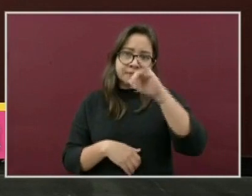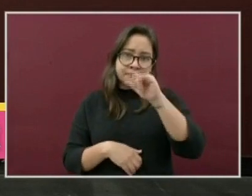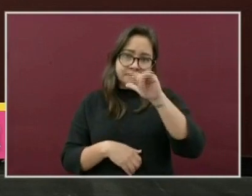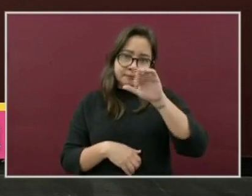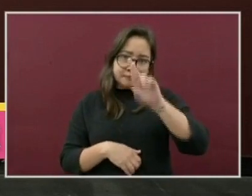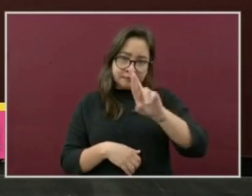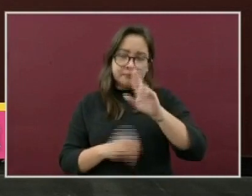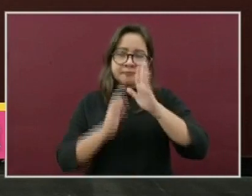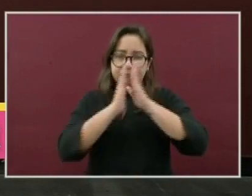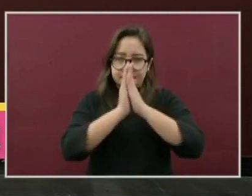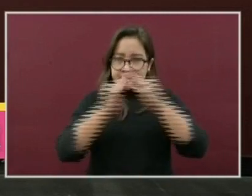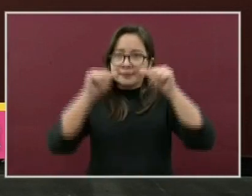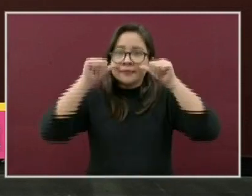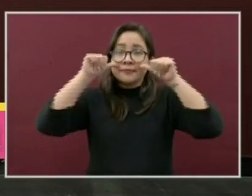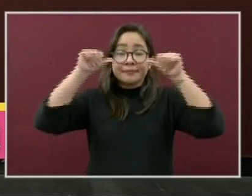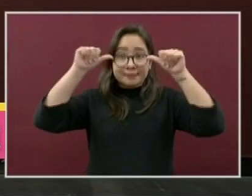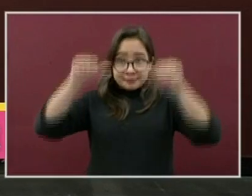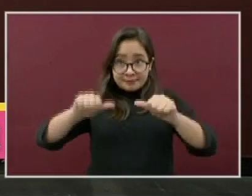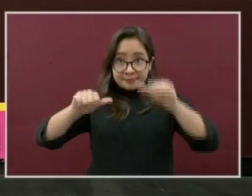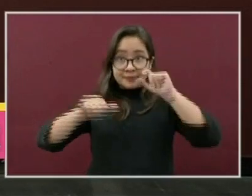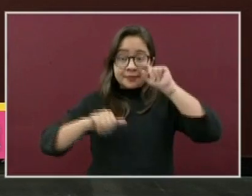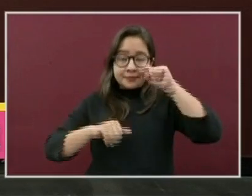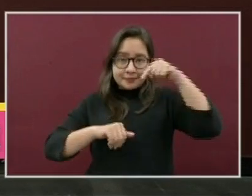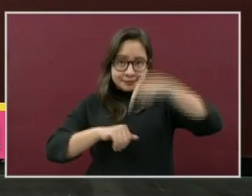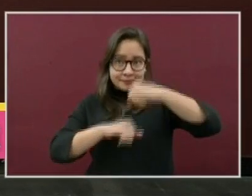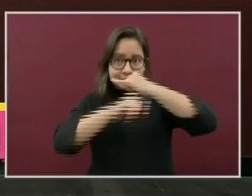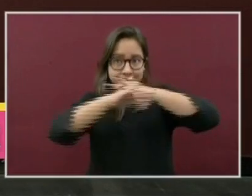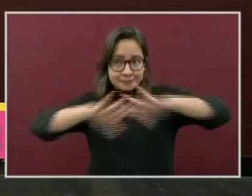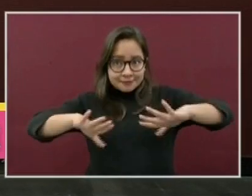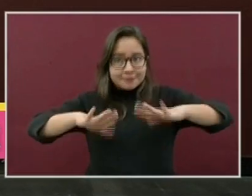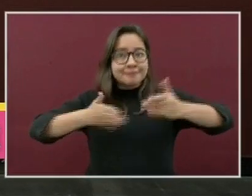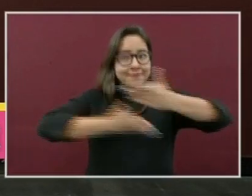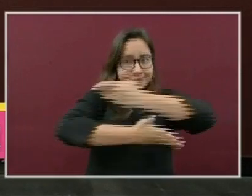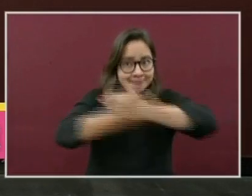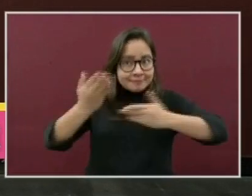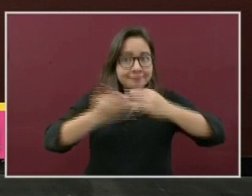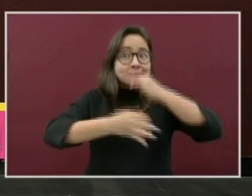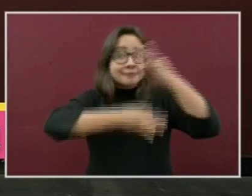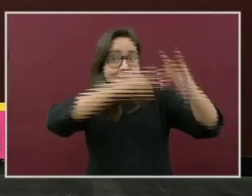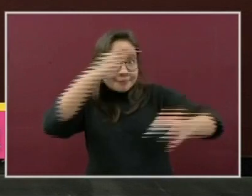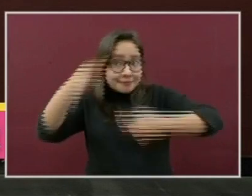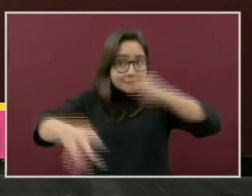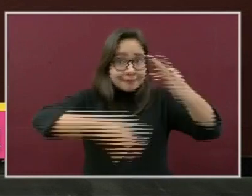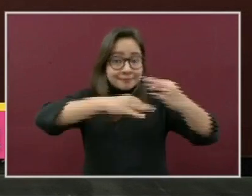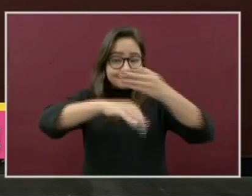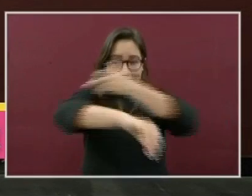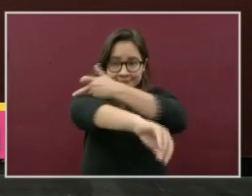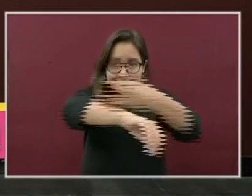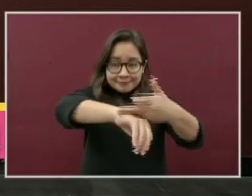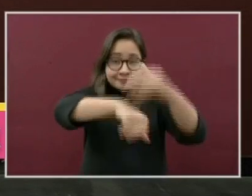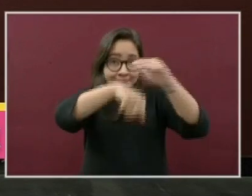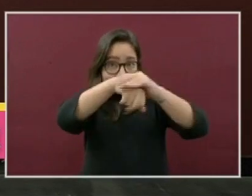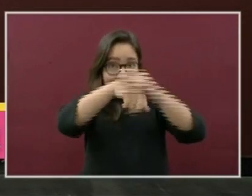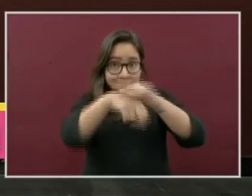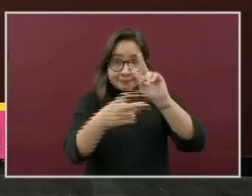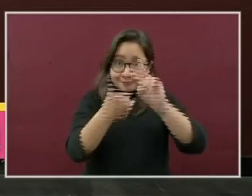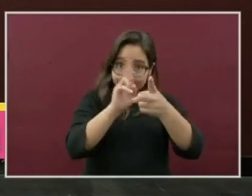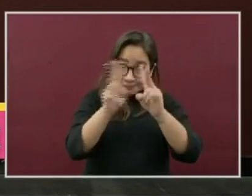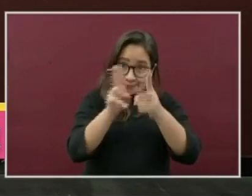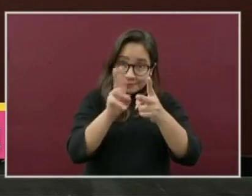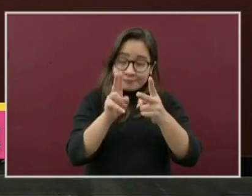atención y compartir esta información con la familia, los amigos, los vecinos, pero sobre todo a que no